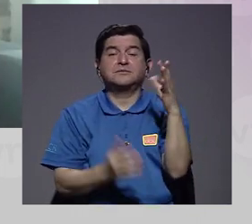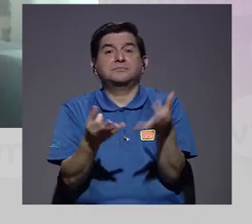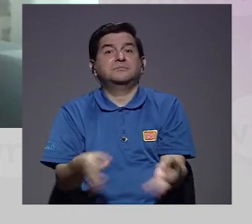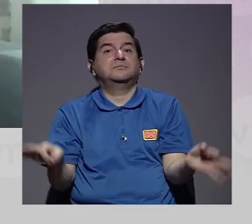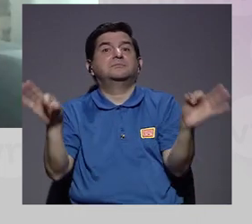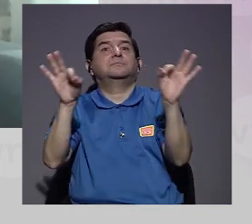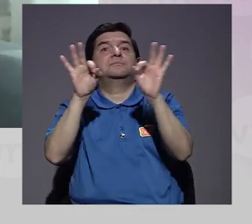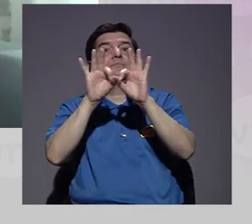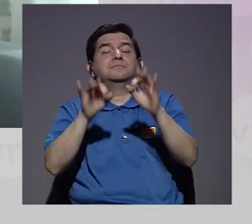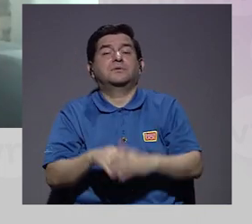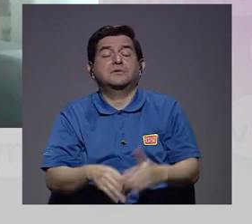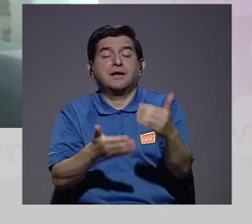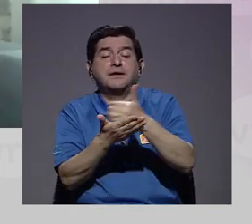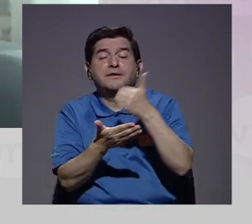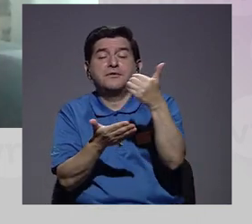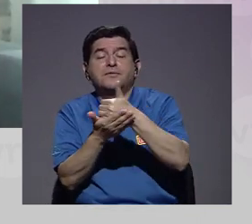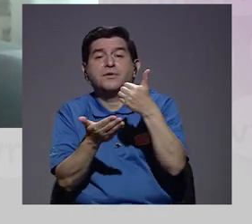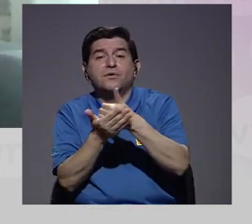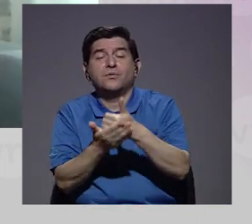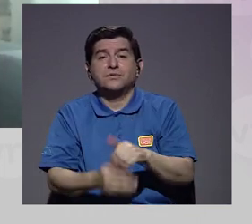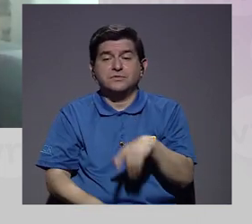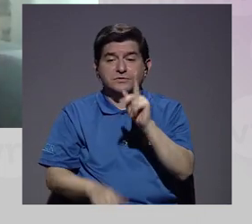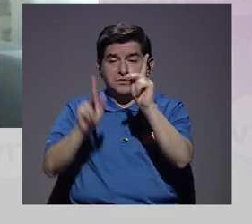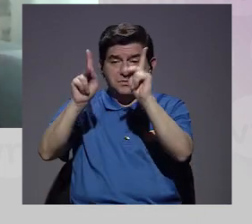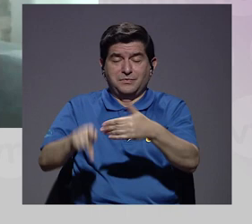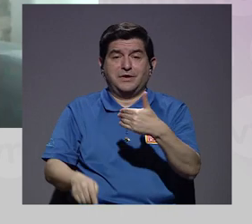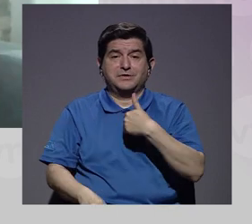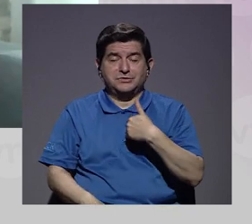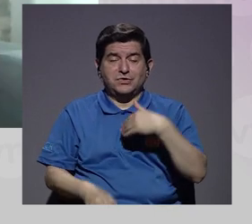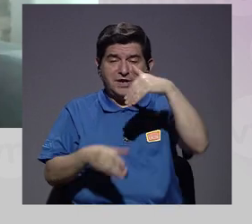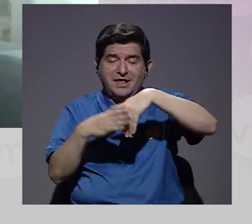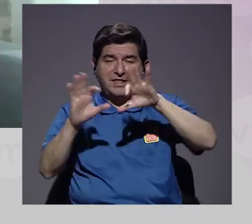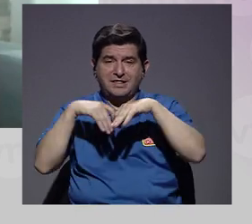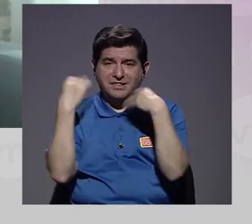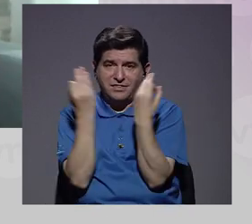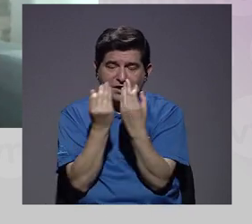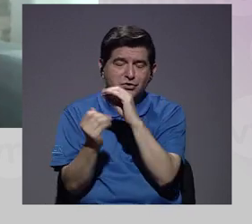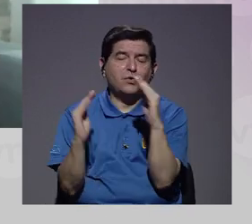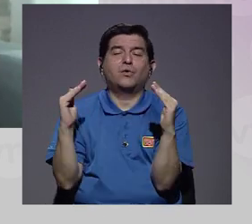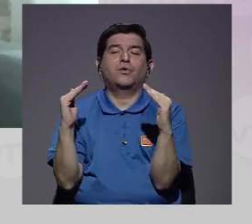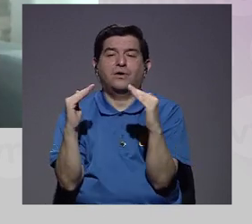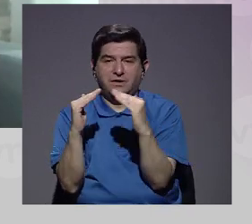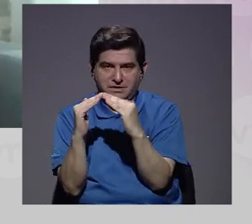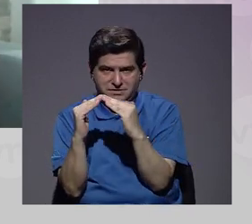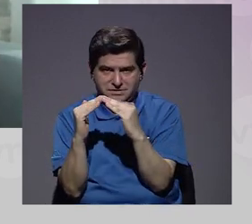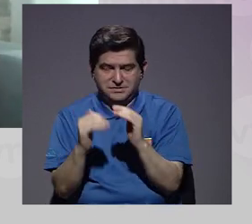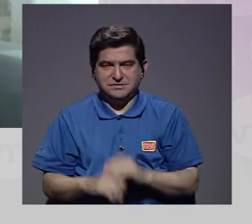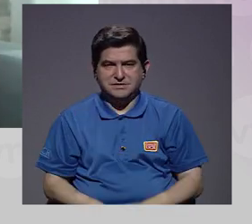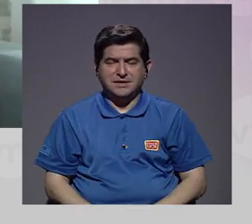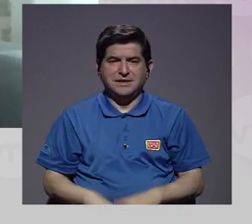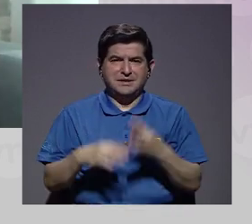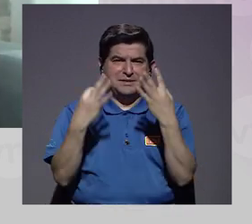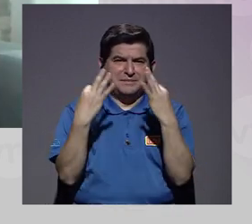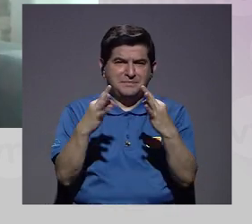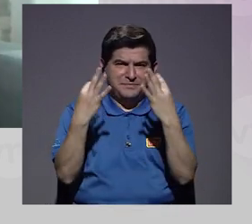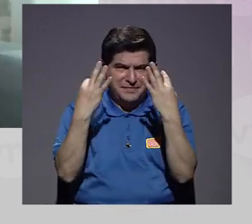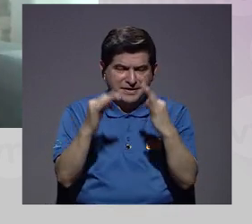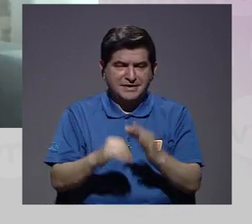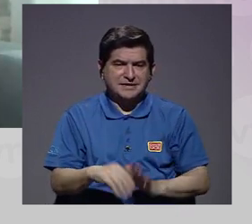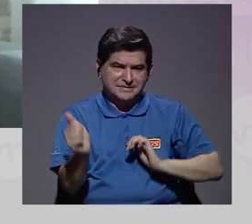y muy importante de los recursos con que se esté contando en la familia y en las casas para